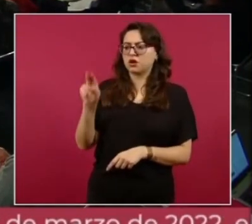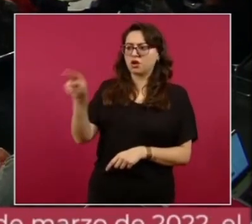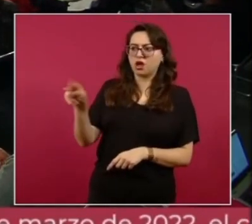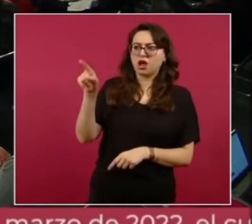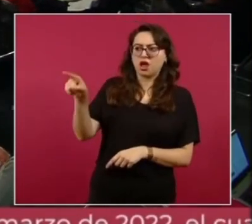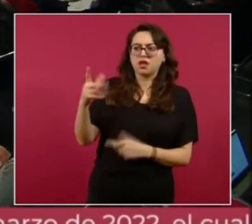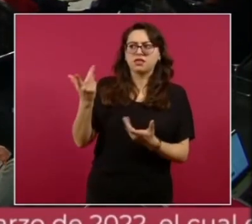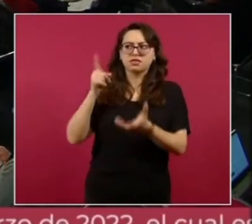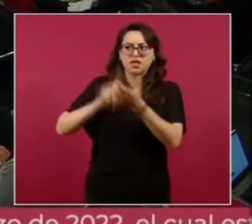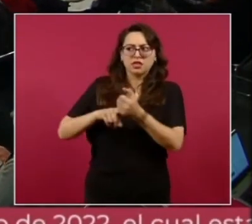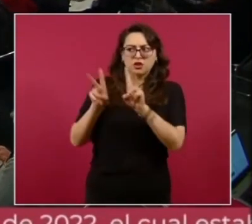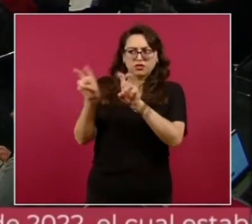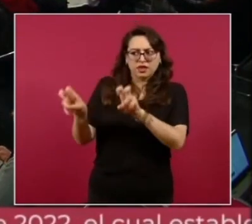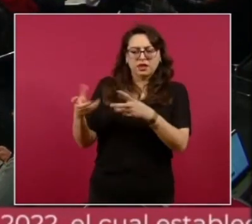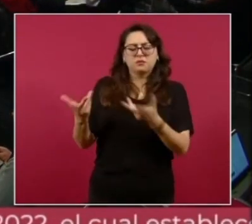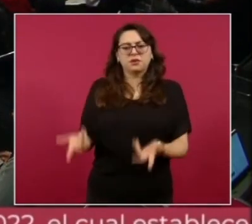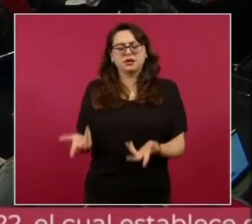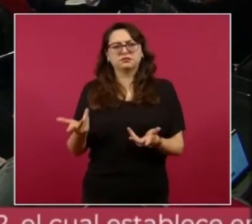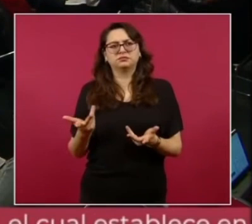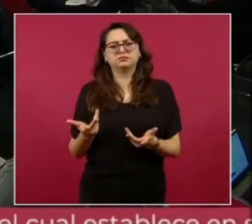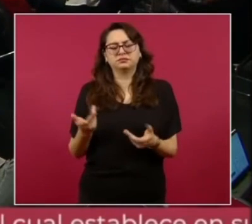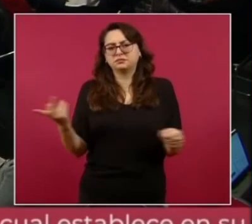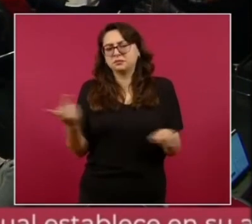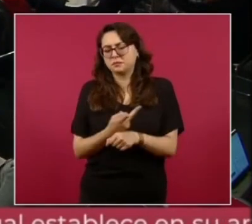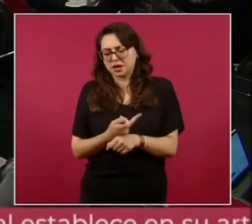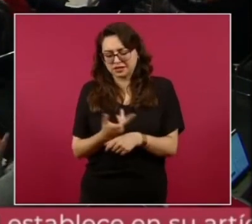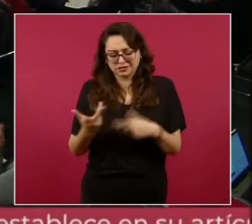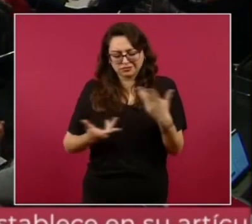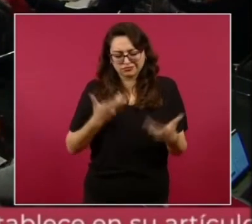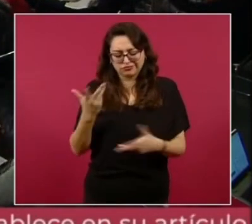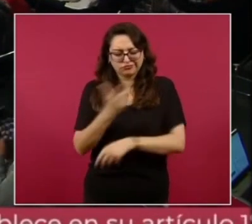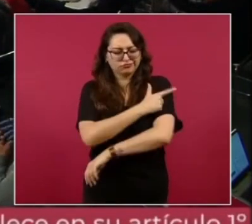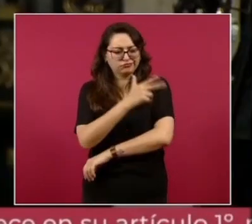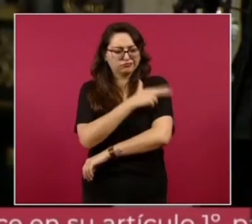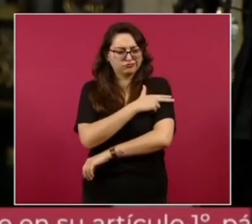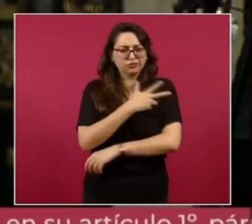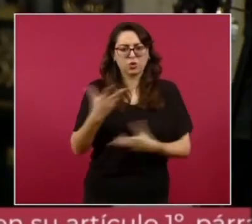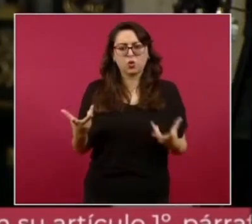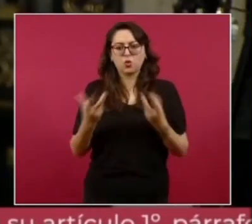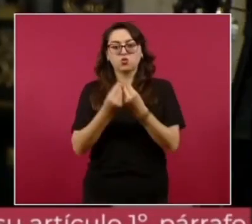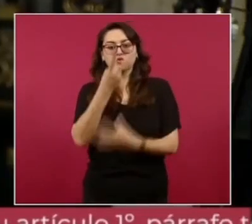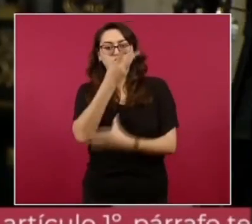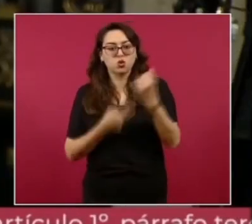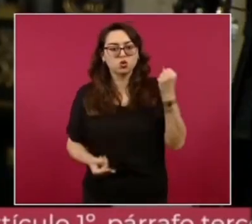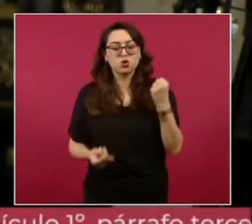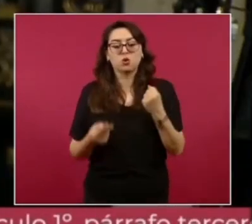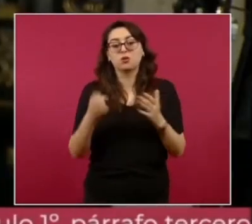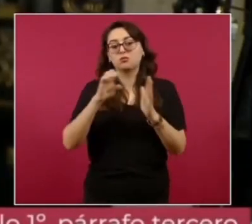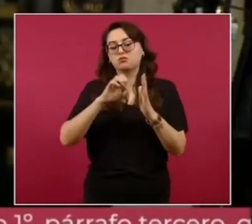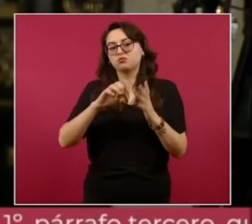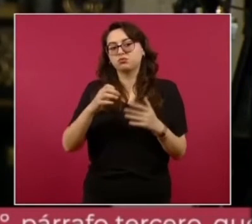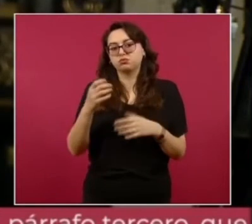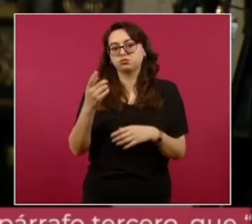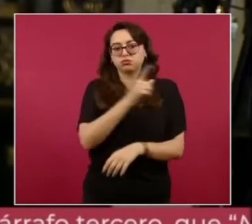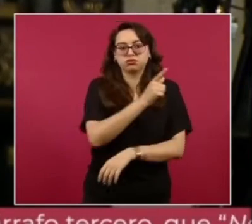operativos o incluso los cuarteles, la operación mixta que se hace con los estados Preguntarle sobre el estado de Guerrero,